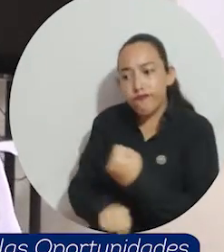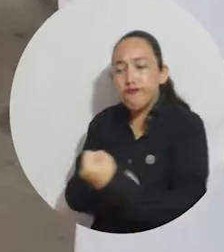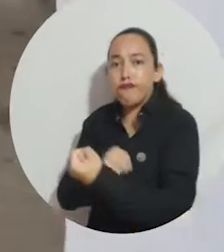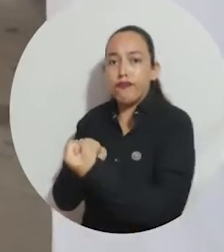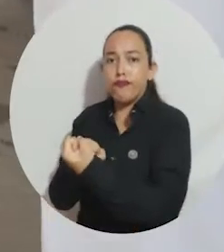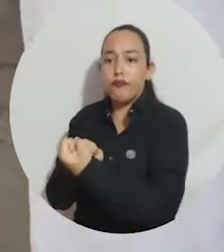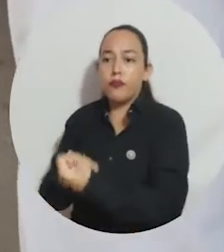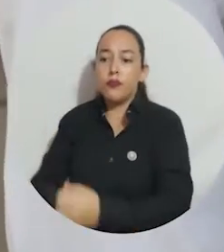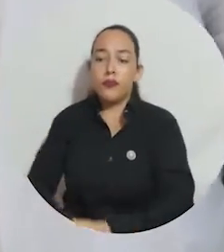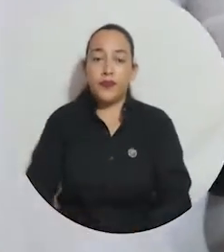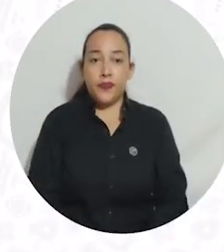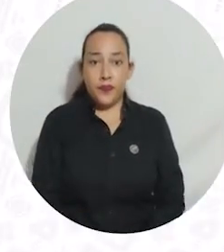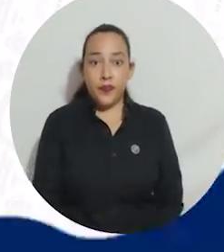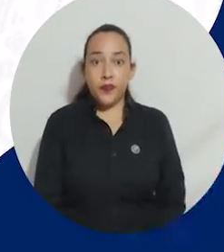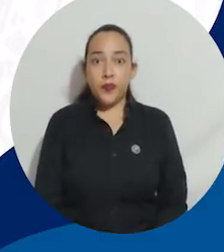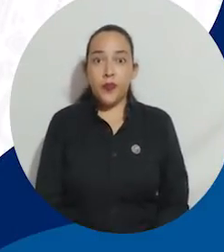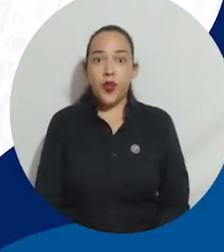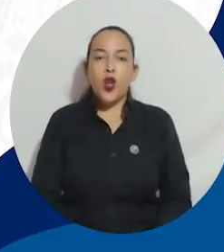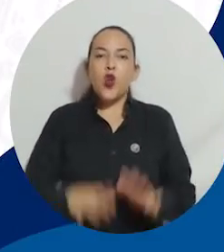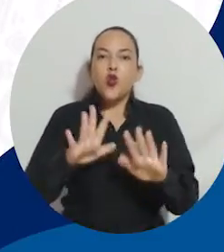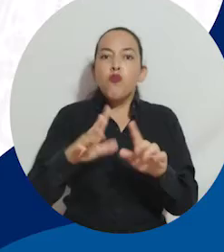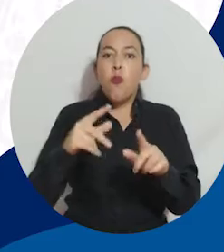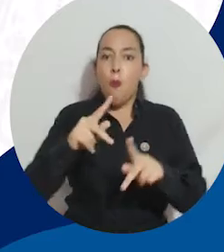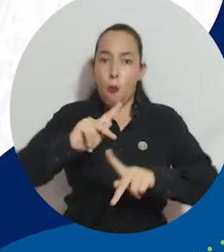y creo que necesitan de este apoyo.